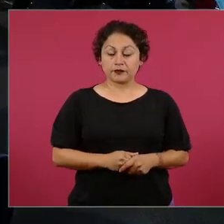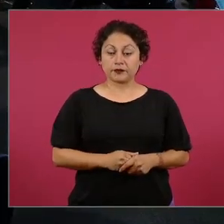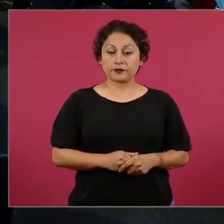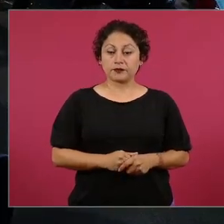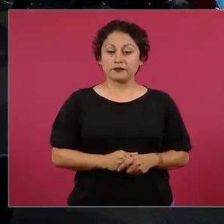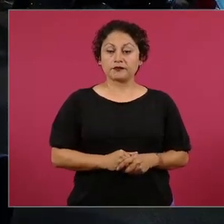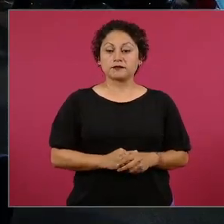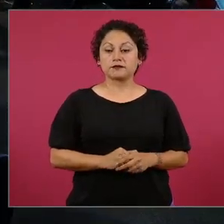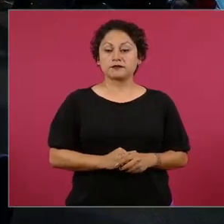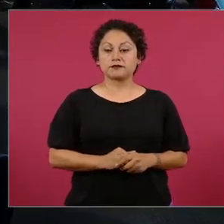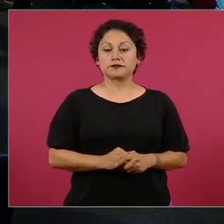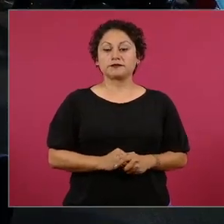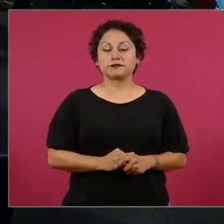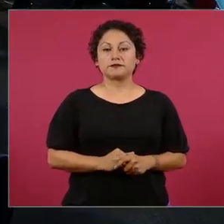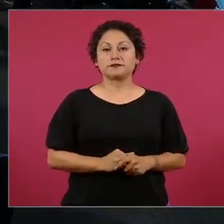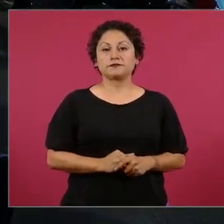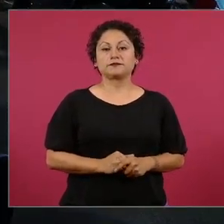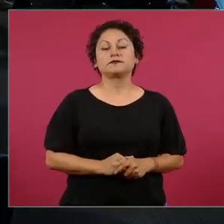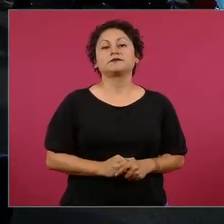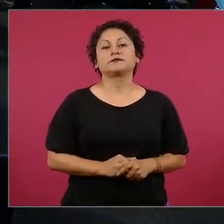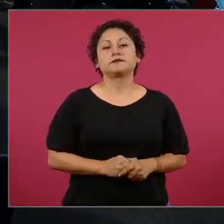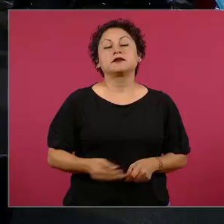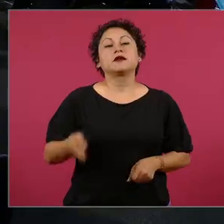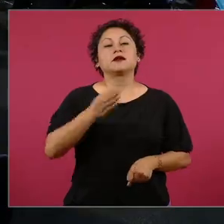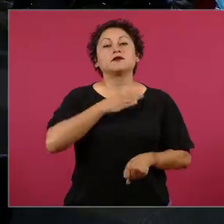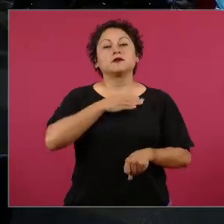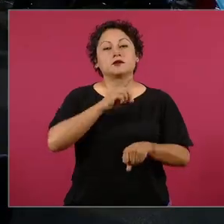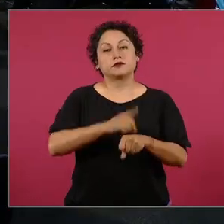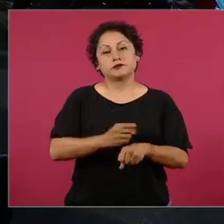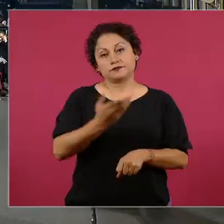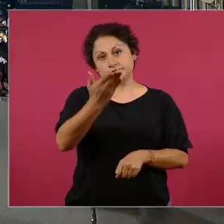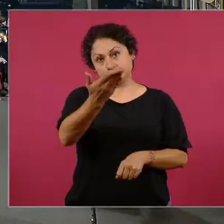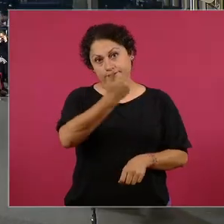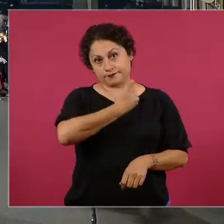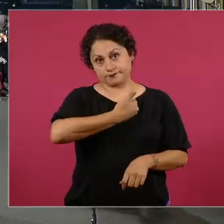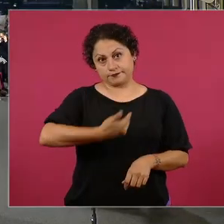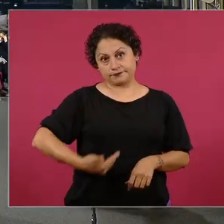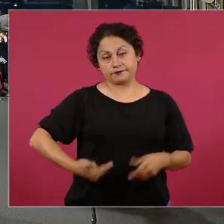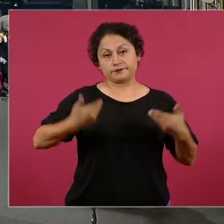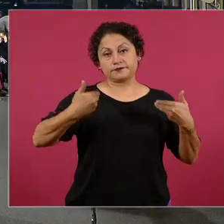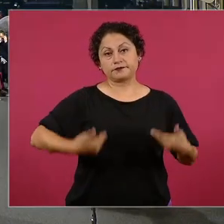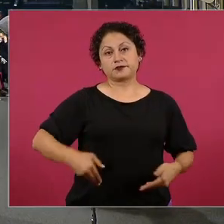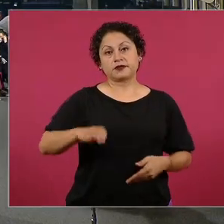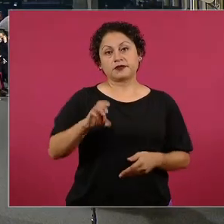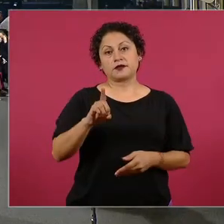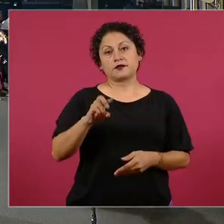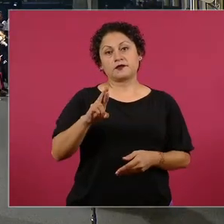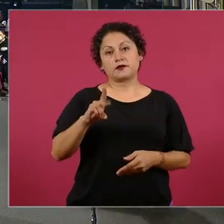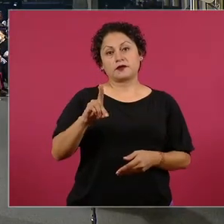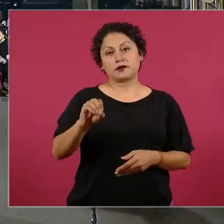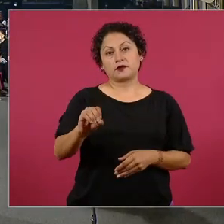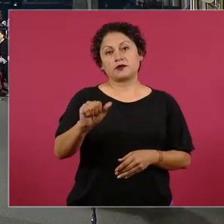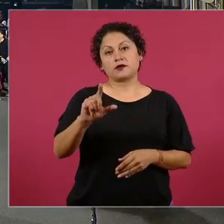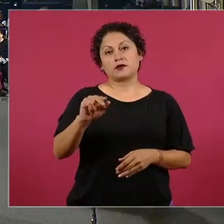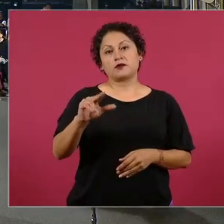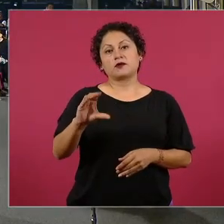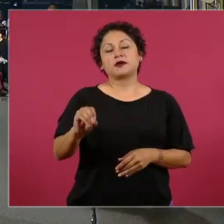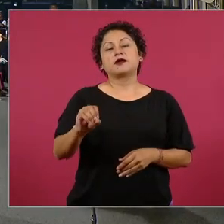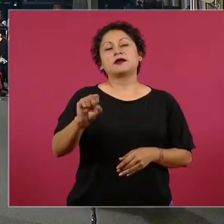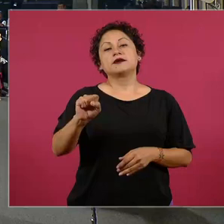Buenos días, señor presidente. Eduardo Esquivel Ancona, SDP Noticias.